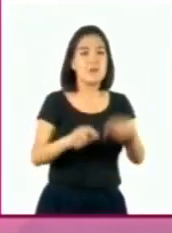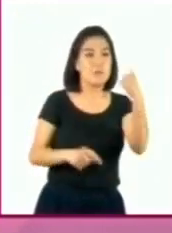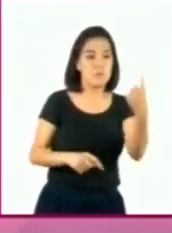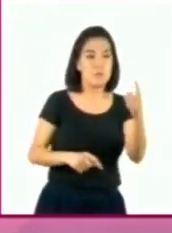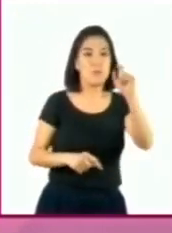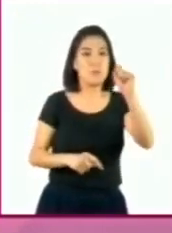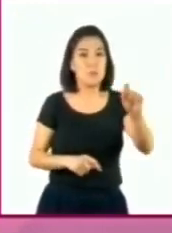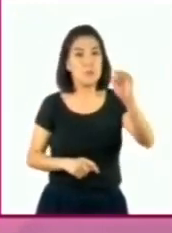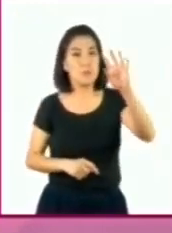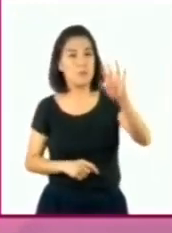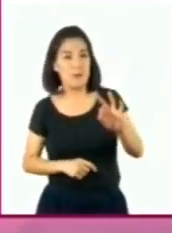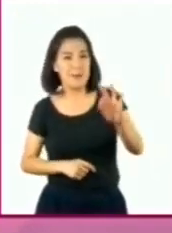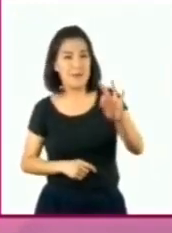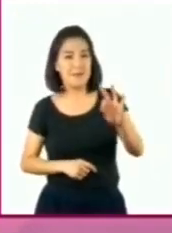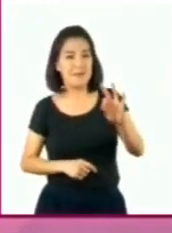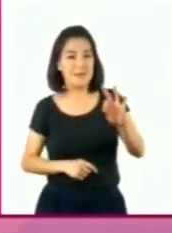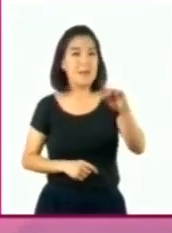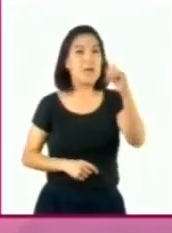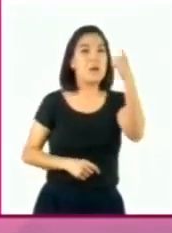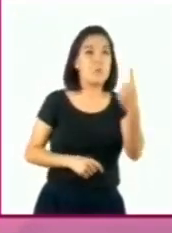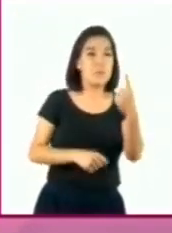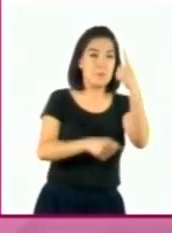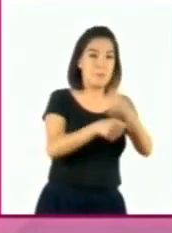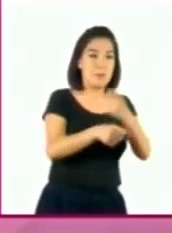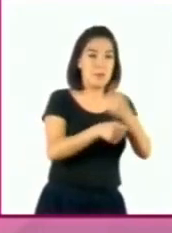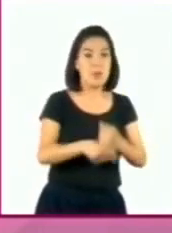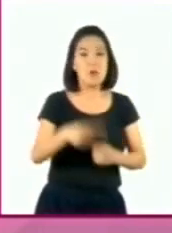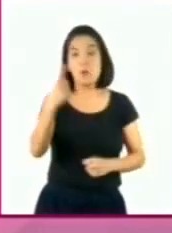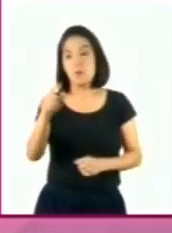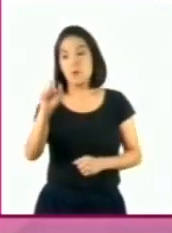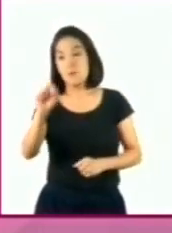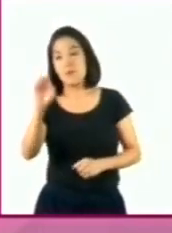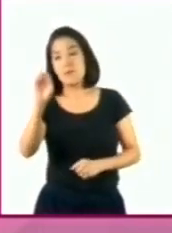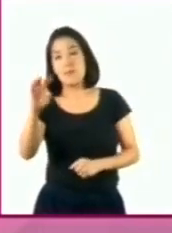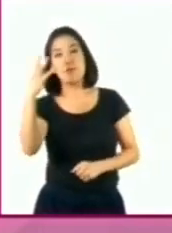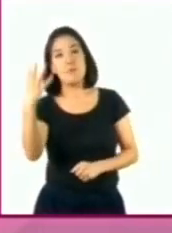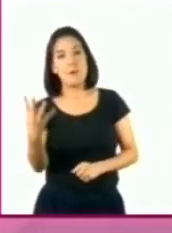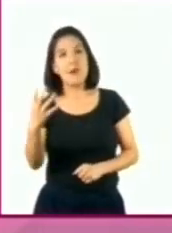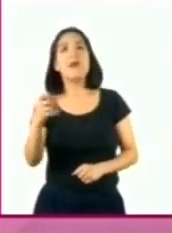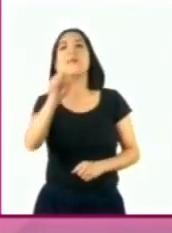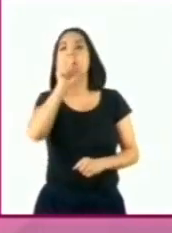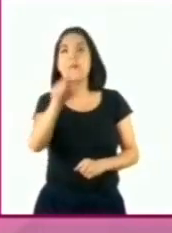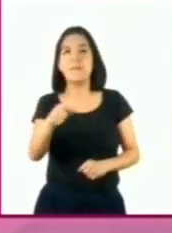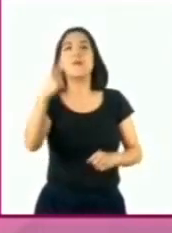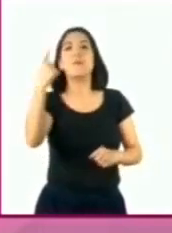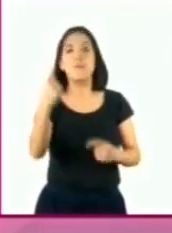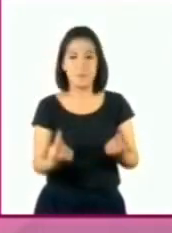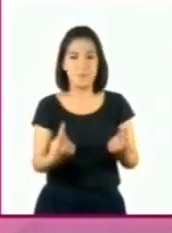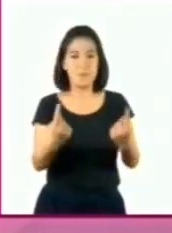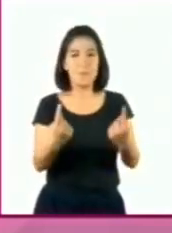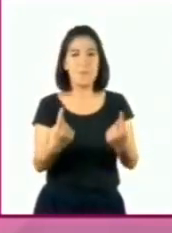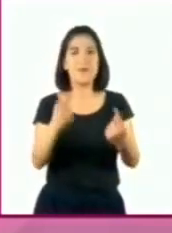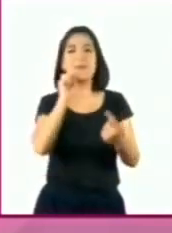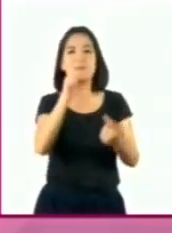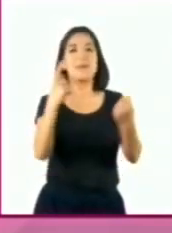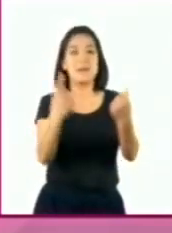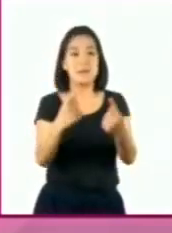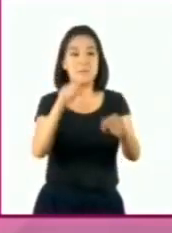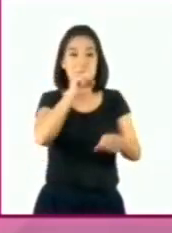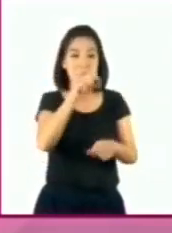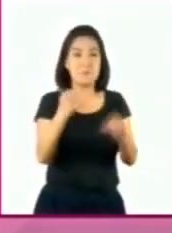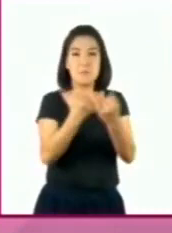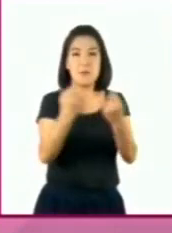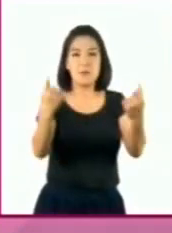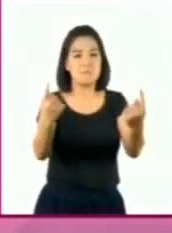.40, se tiene al 1 y en 1.04 también. Así que por tener el mismo dígito,